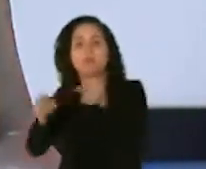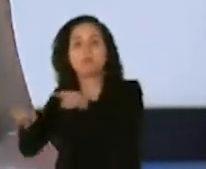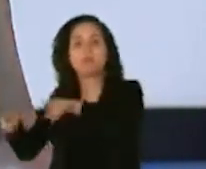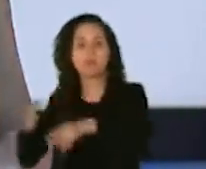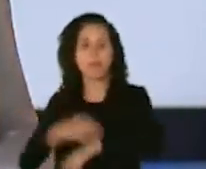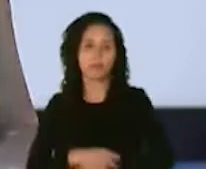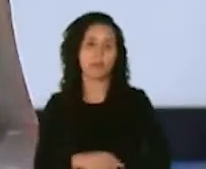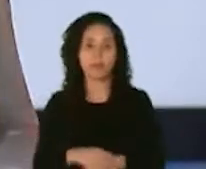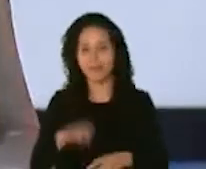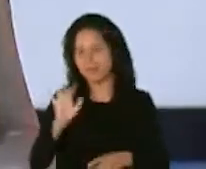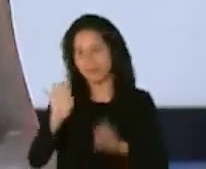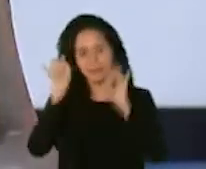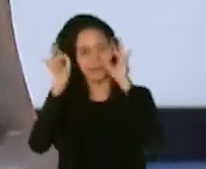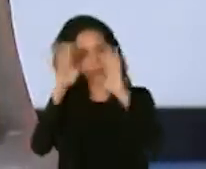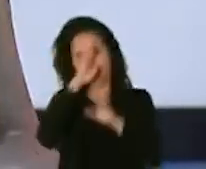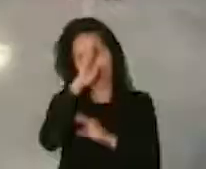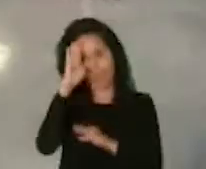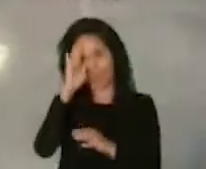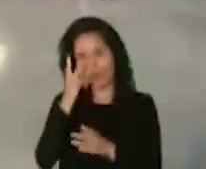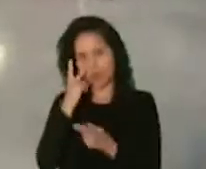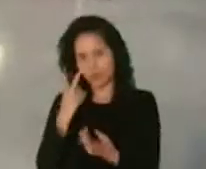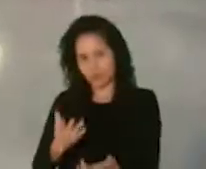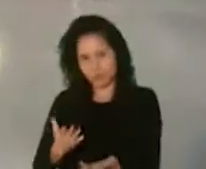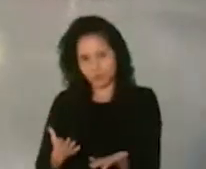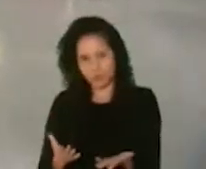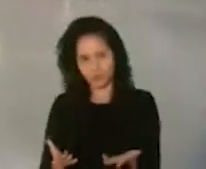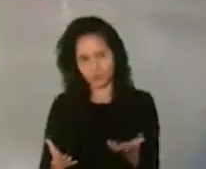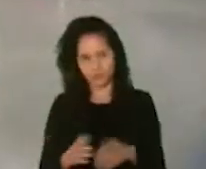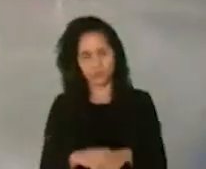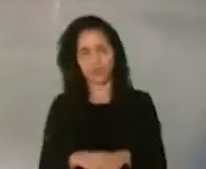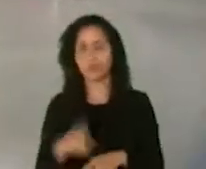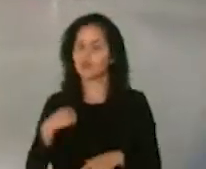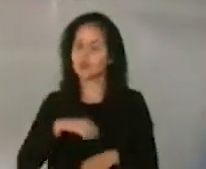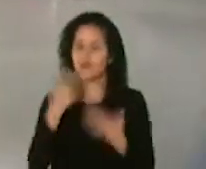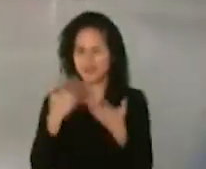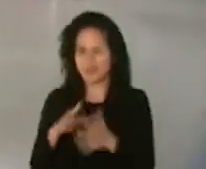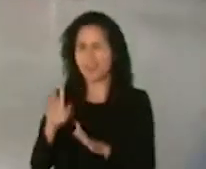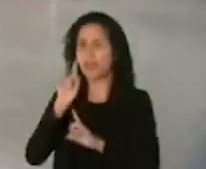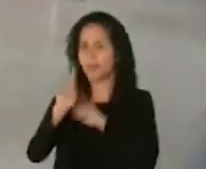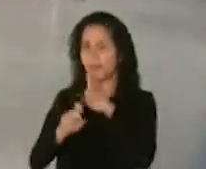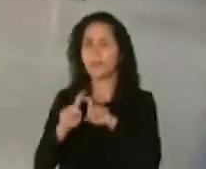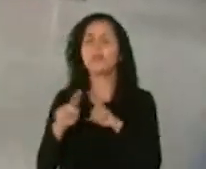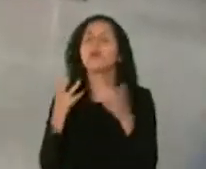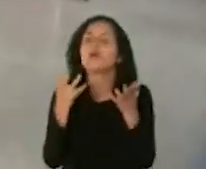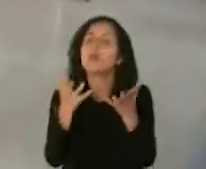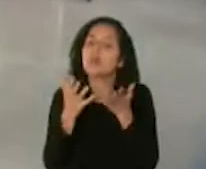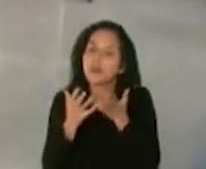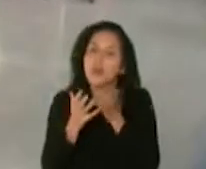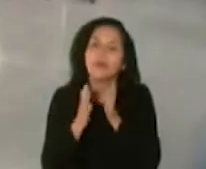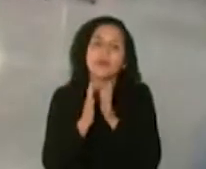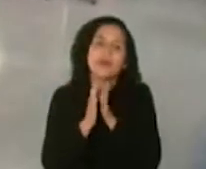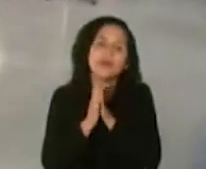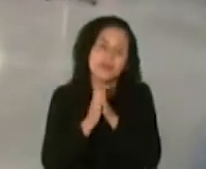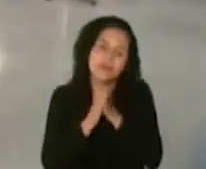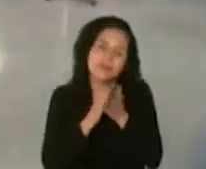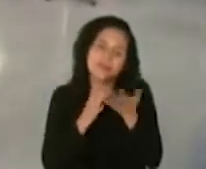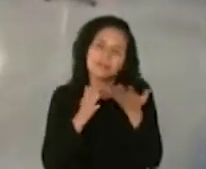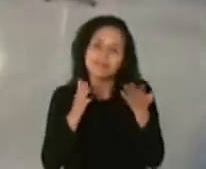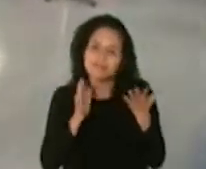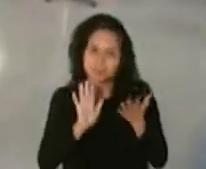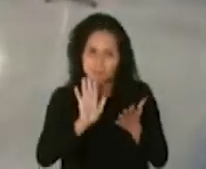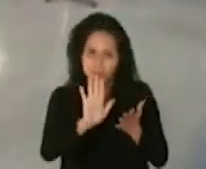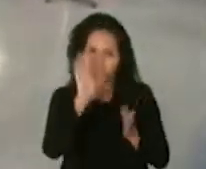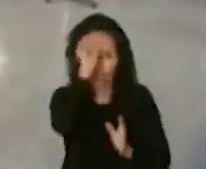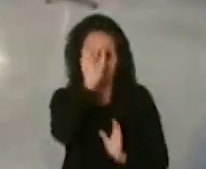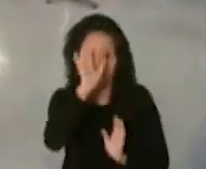lo que estamos viendo en los hospitales ahora mismo lo hemos preguntado ya aquí pero yo quiero escucharlo de un